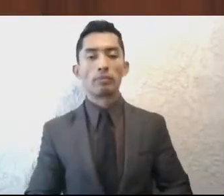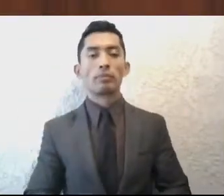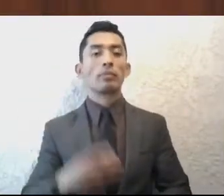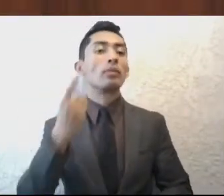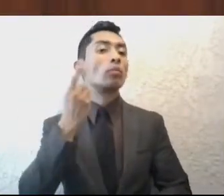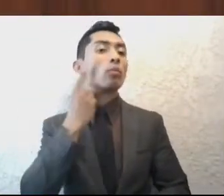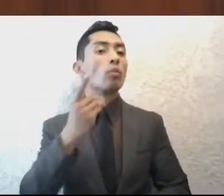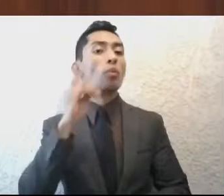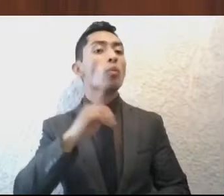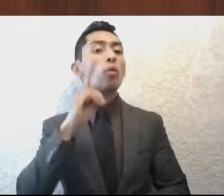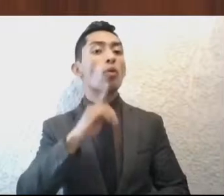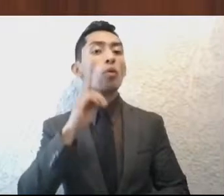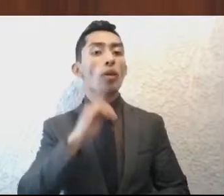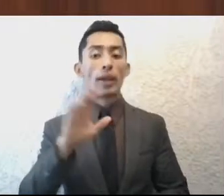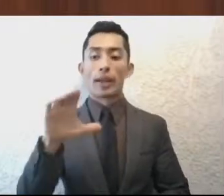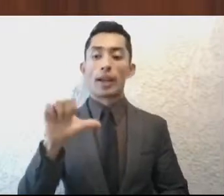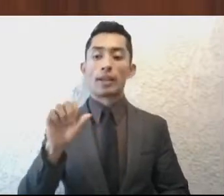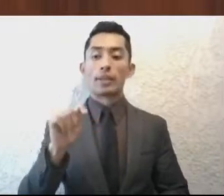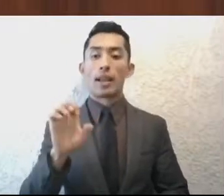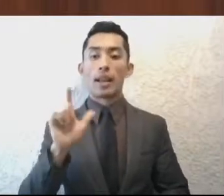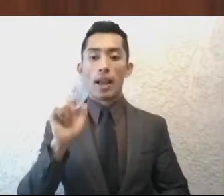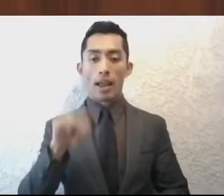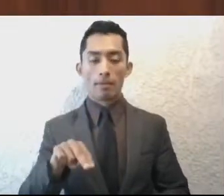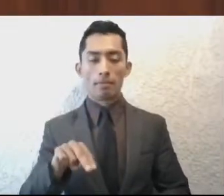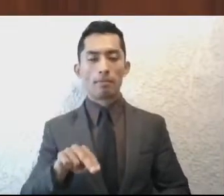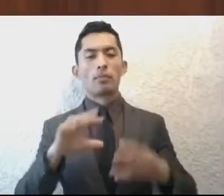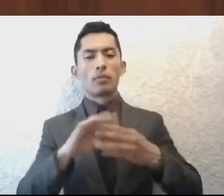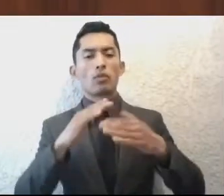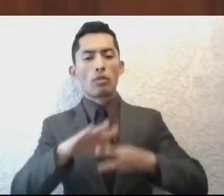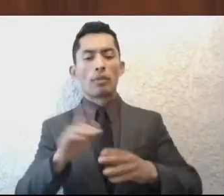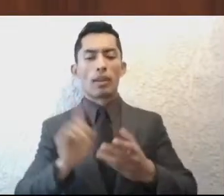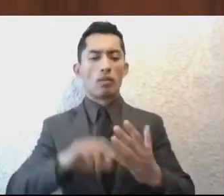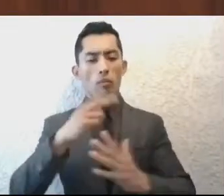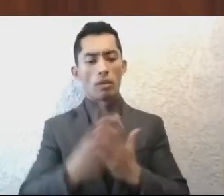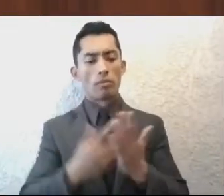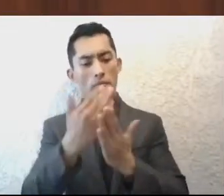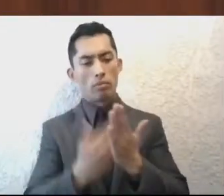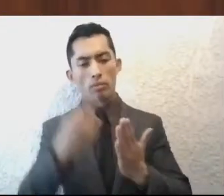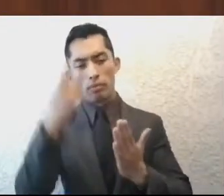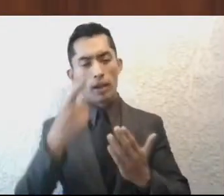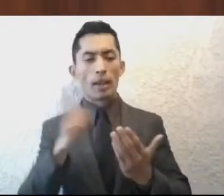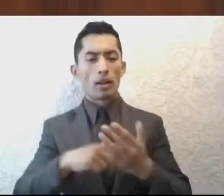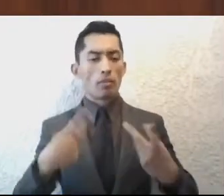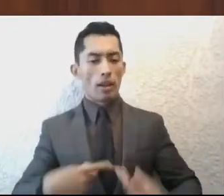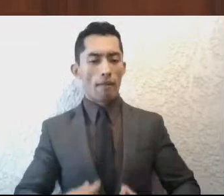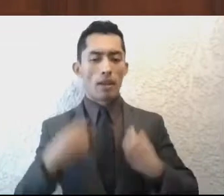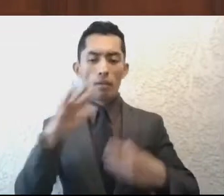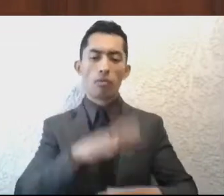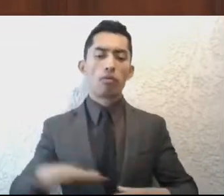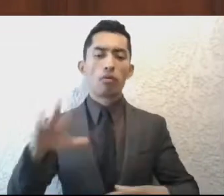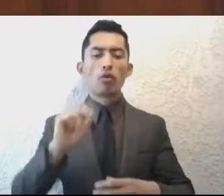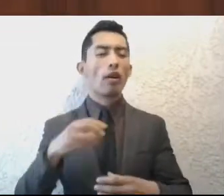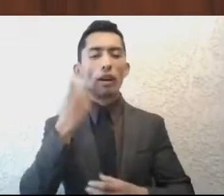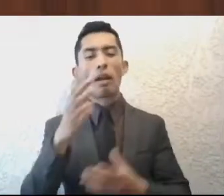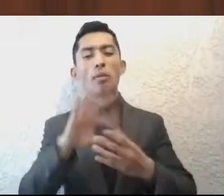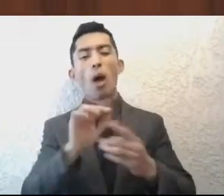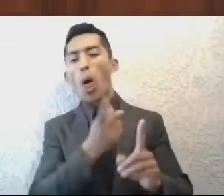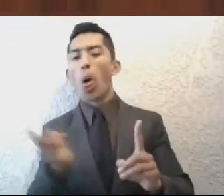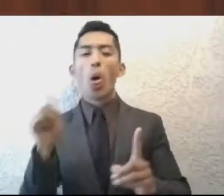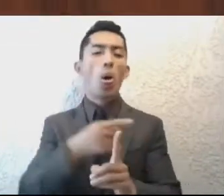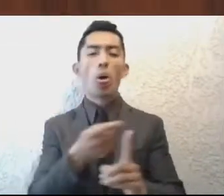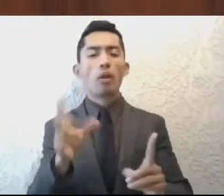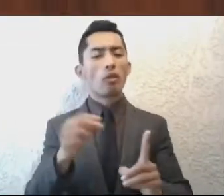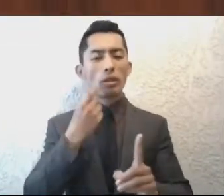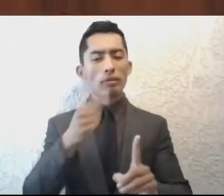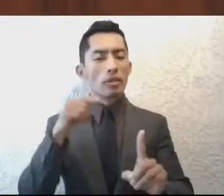Diputada Élida Castelán, respecto de las políticas públicas para la densidad poblacional, no quisiera redundar en los temas de los